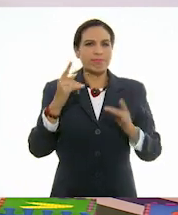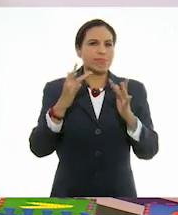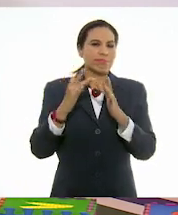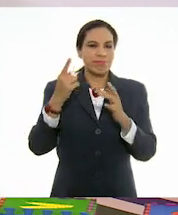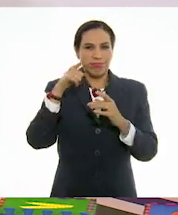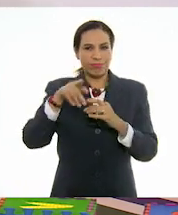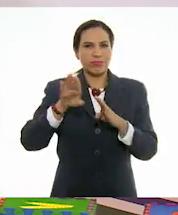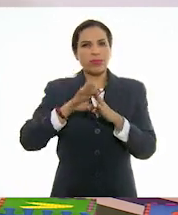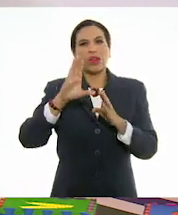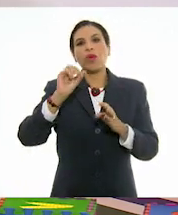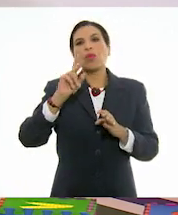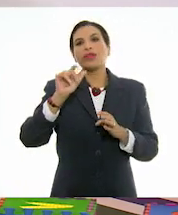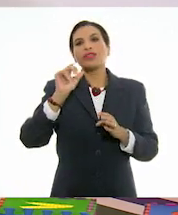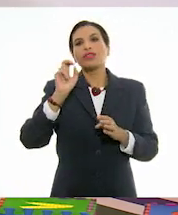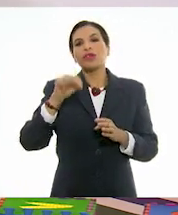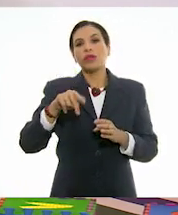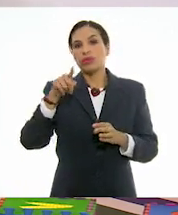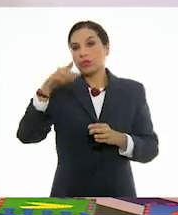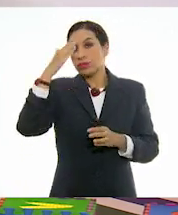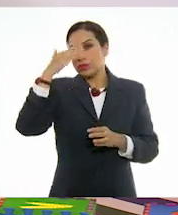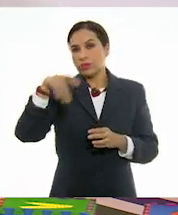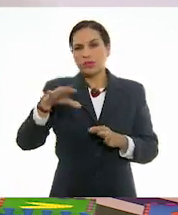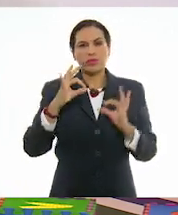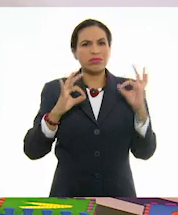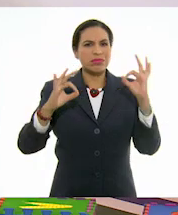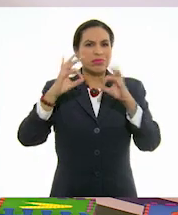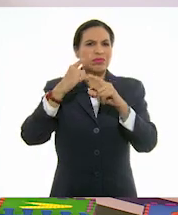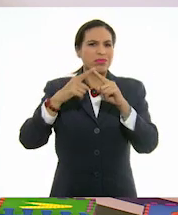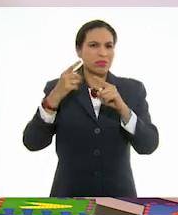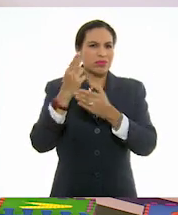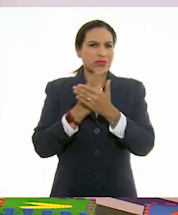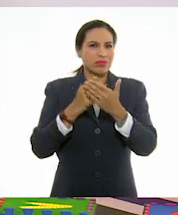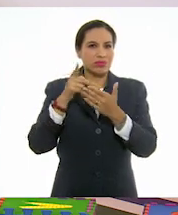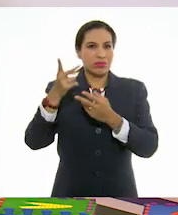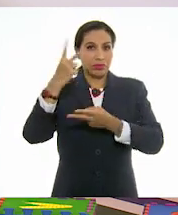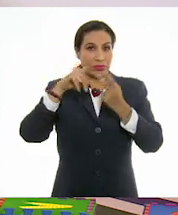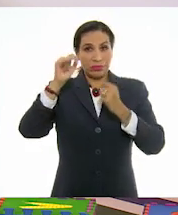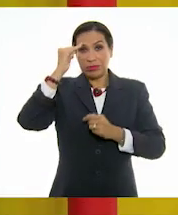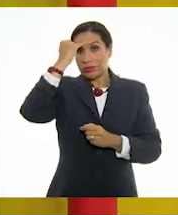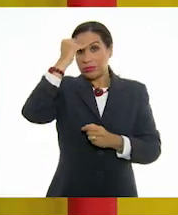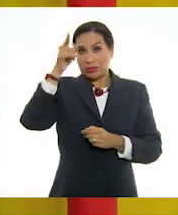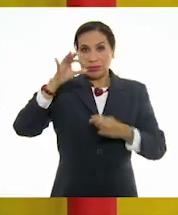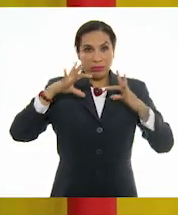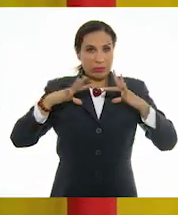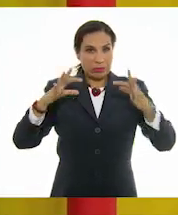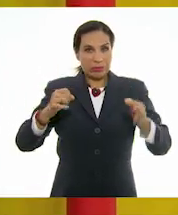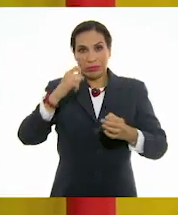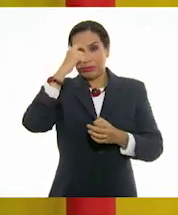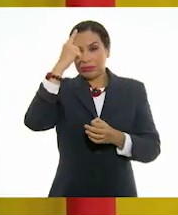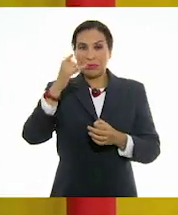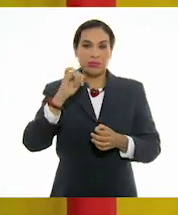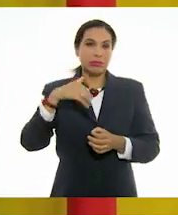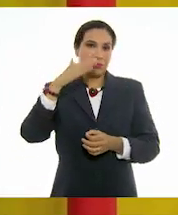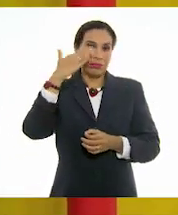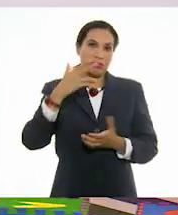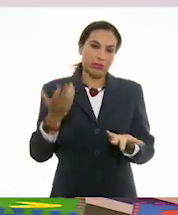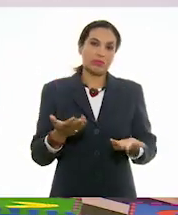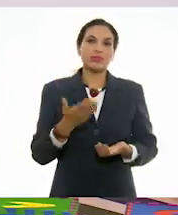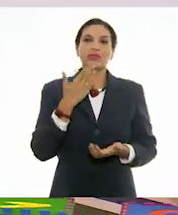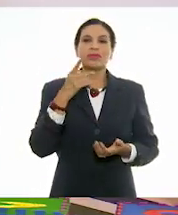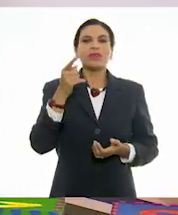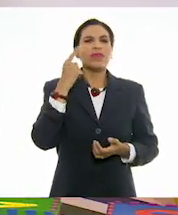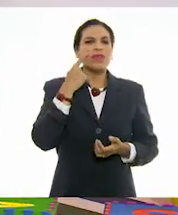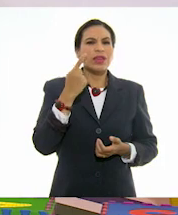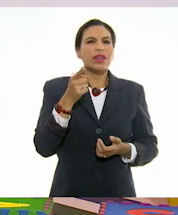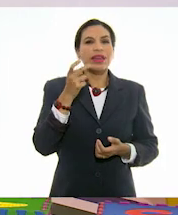principios de la composición. ¿Tú sabías que los mandalas son originarios de la India? Sí, eso sí lo sabía, claro. Bueno, pues